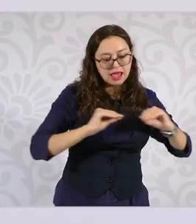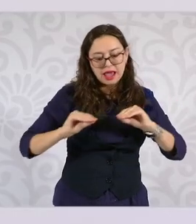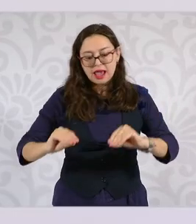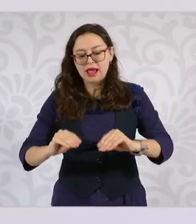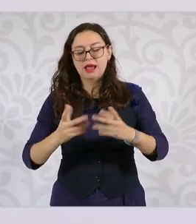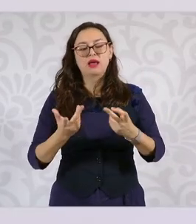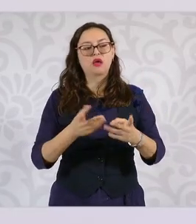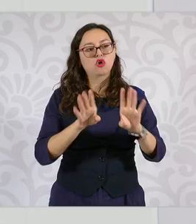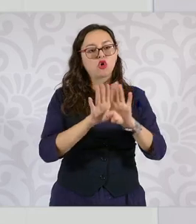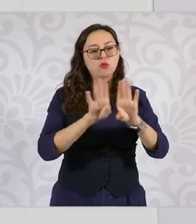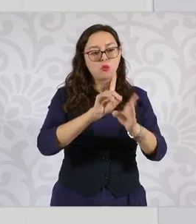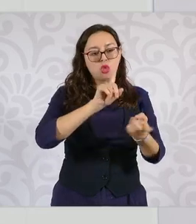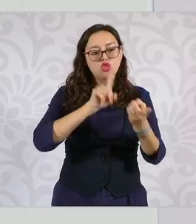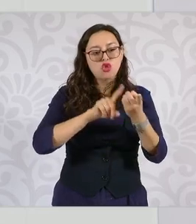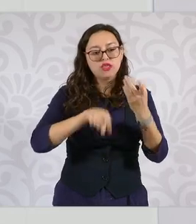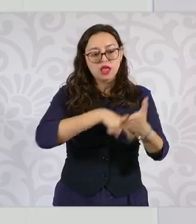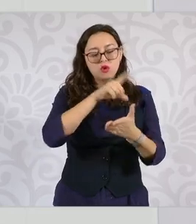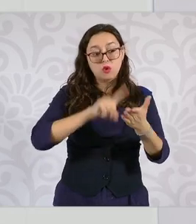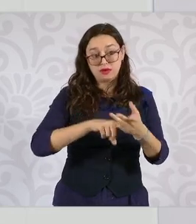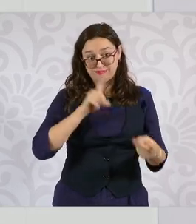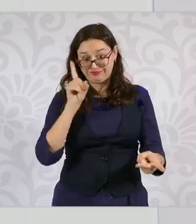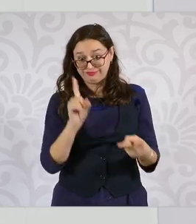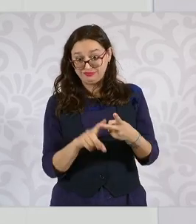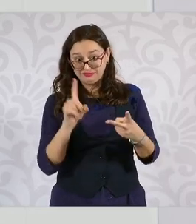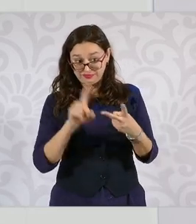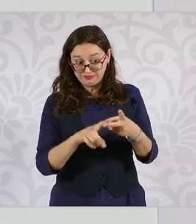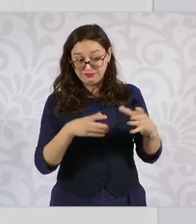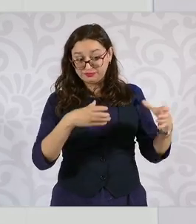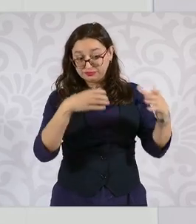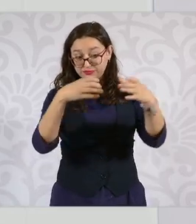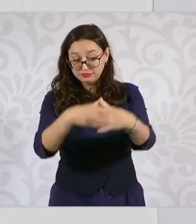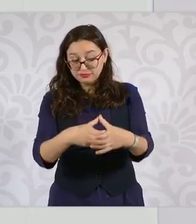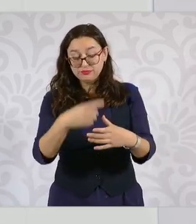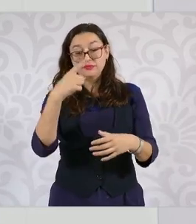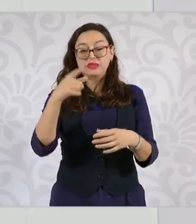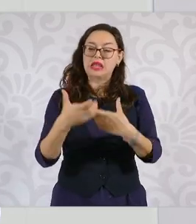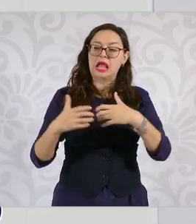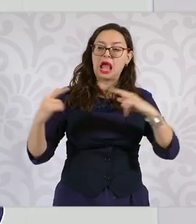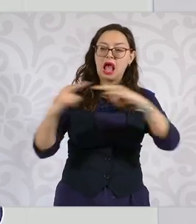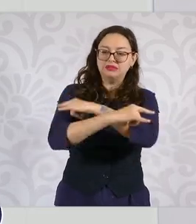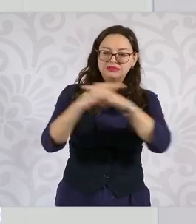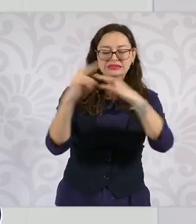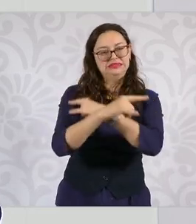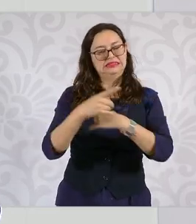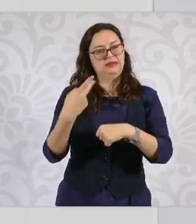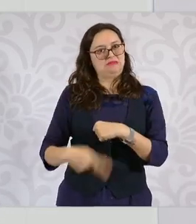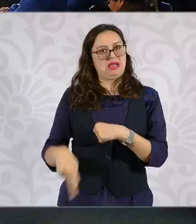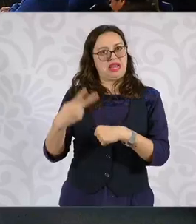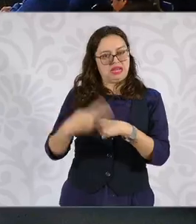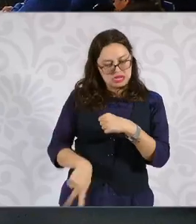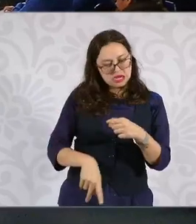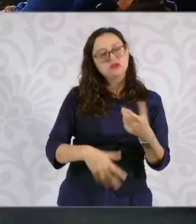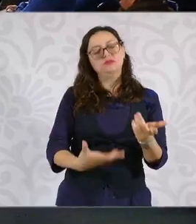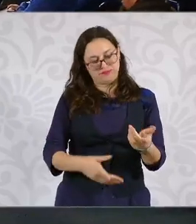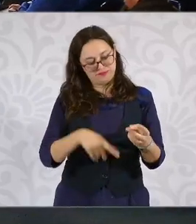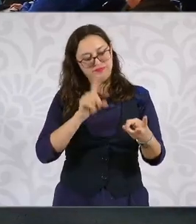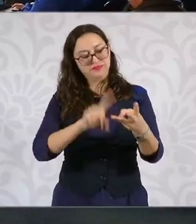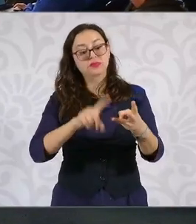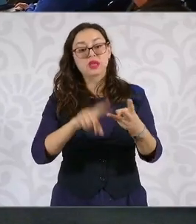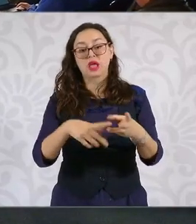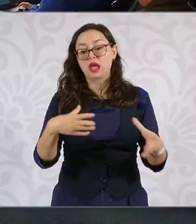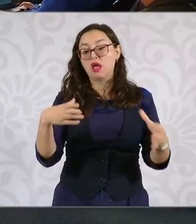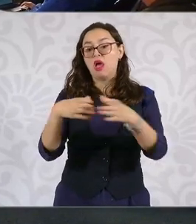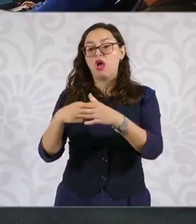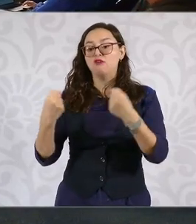inseguridad en carreteras, que es un tema que plantearon, una mesa de trabajo sobre cruces fronterizos, porque